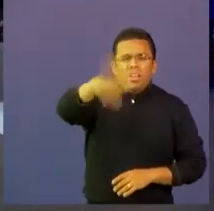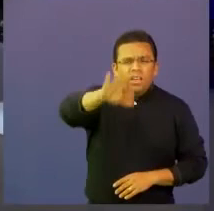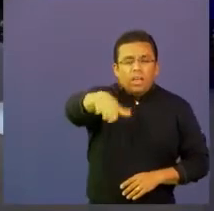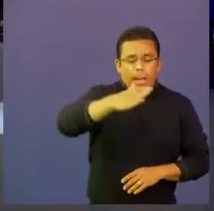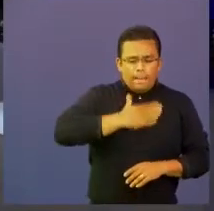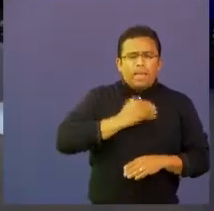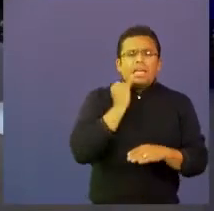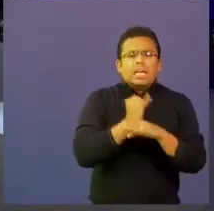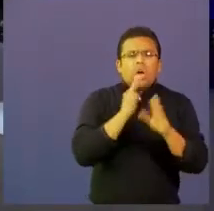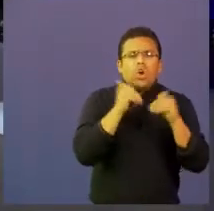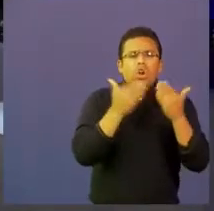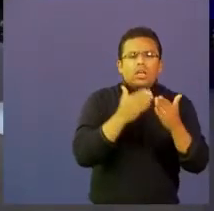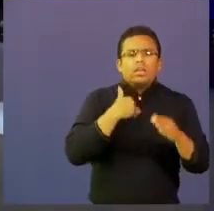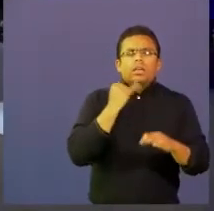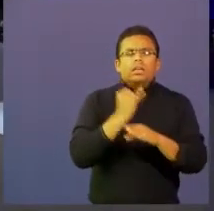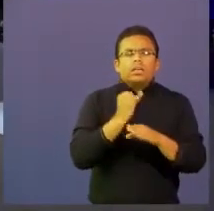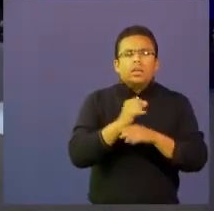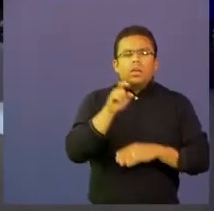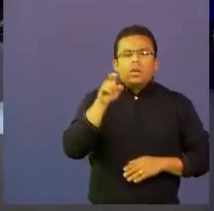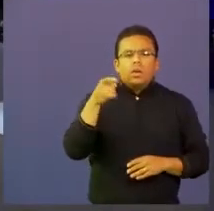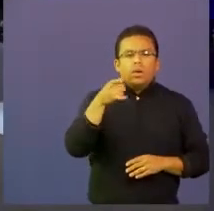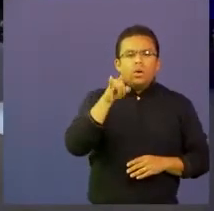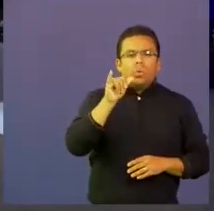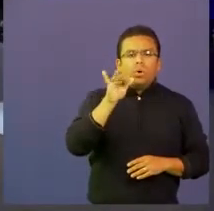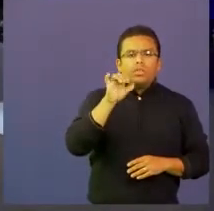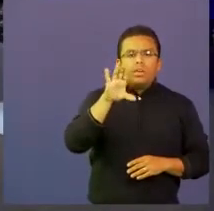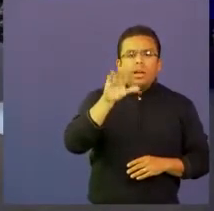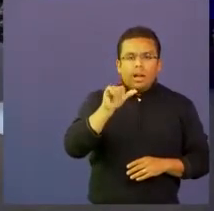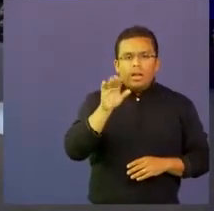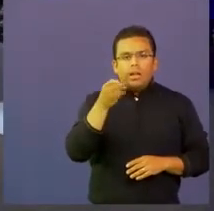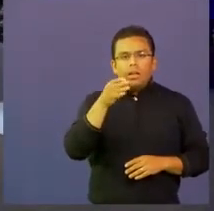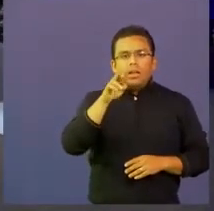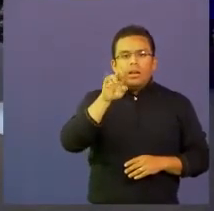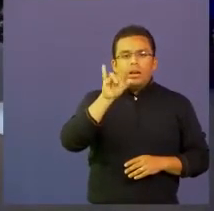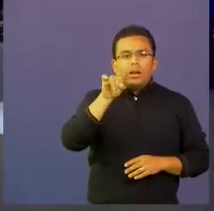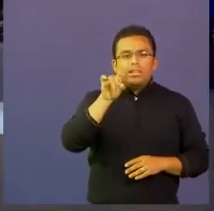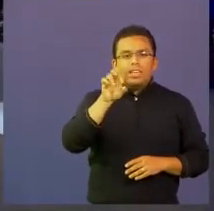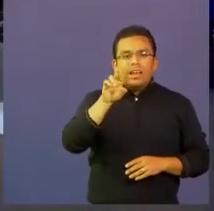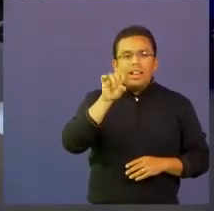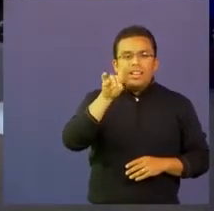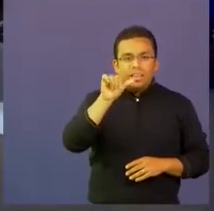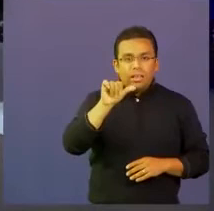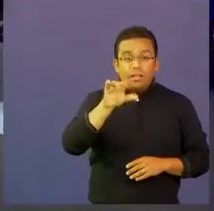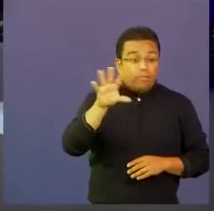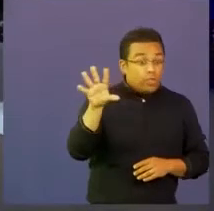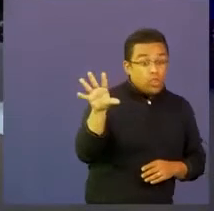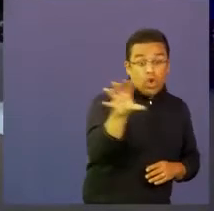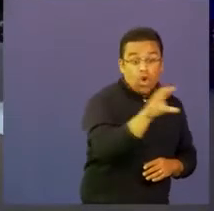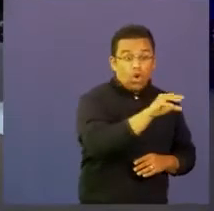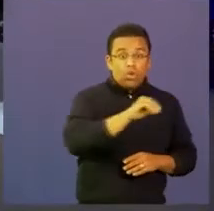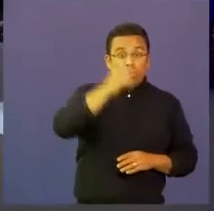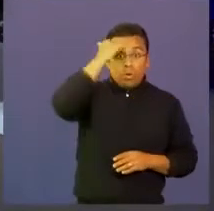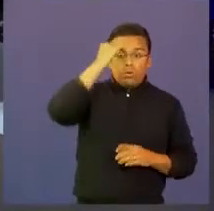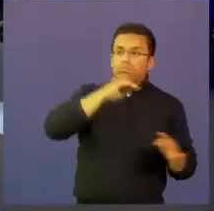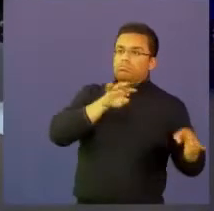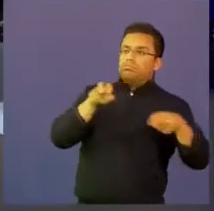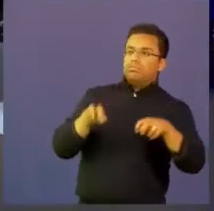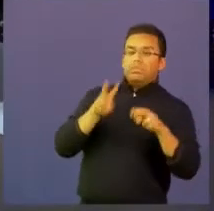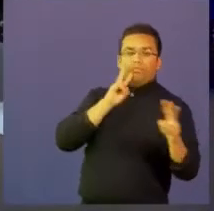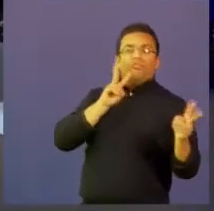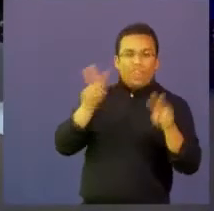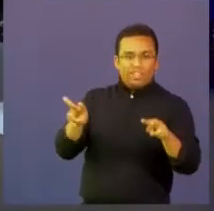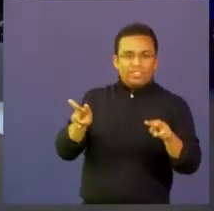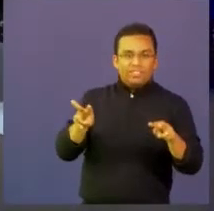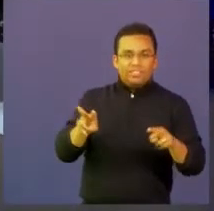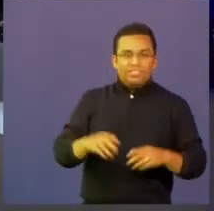institución Instituto Guática en Guática Rizaralda que están todos los docentes presentes viendo esta transmisión